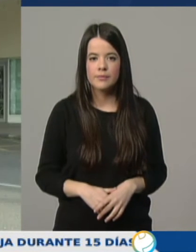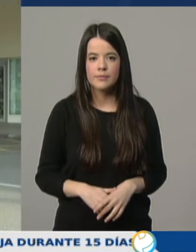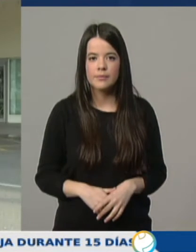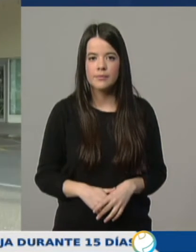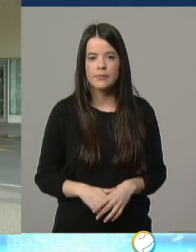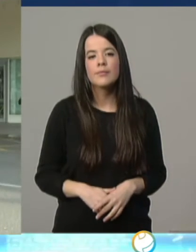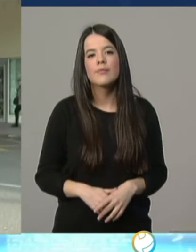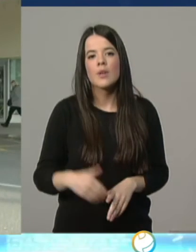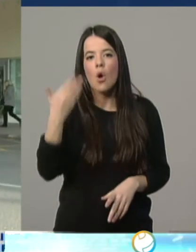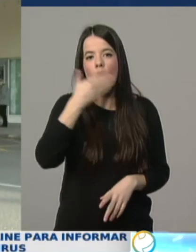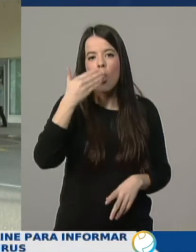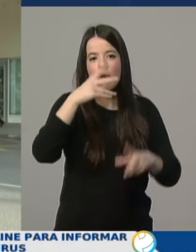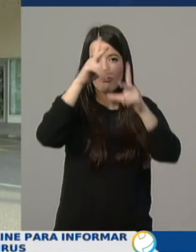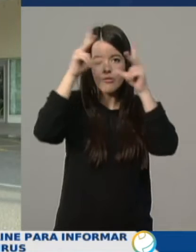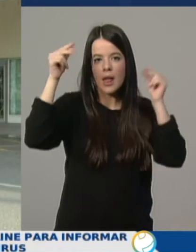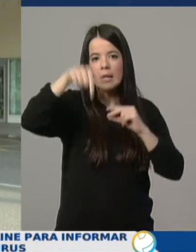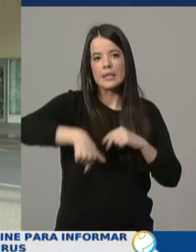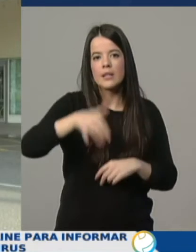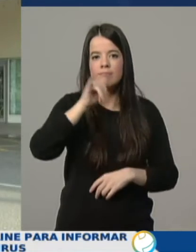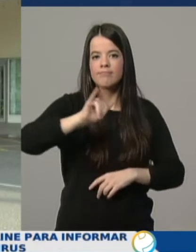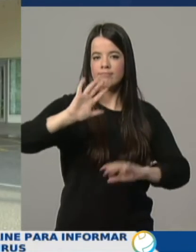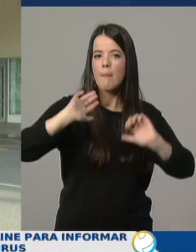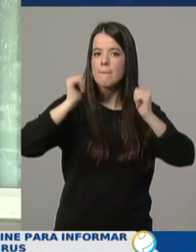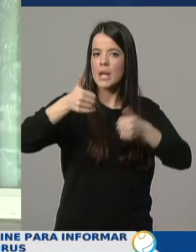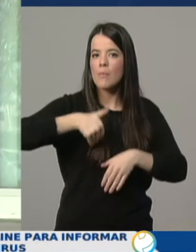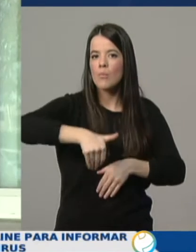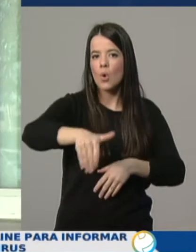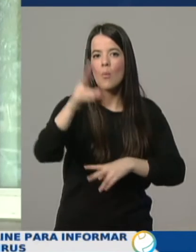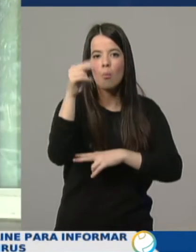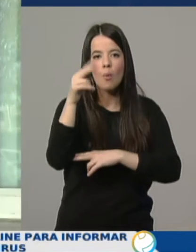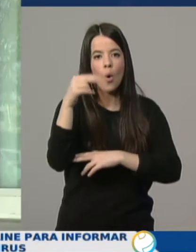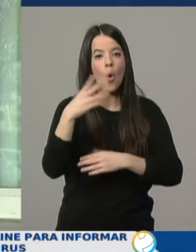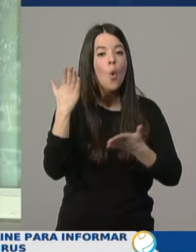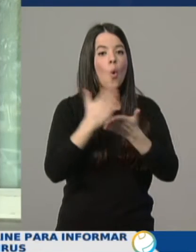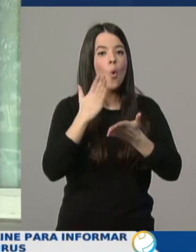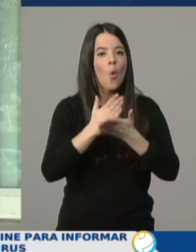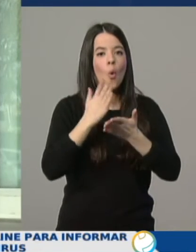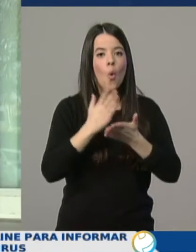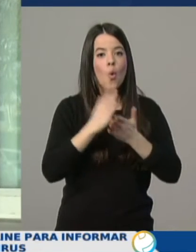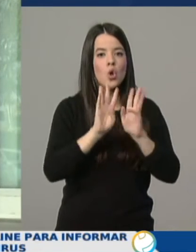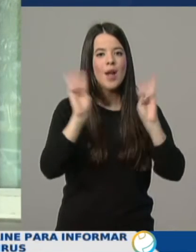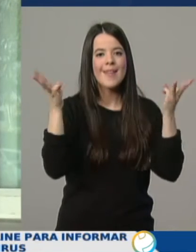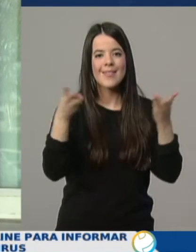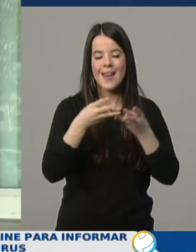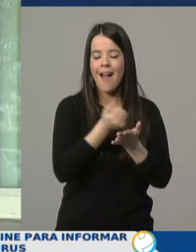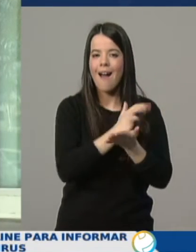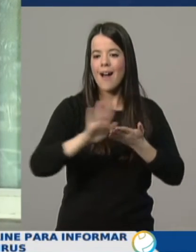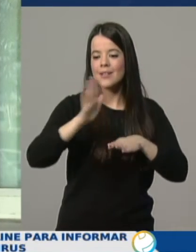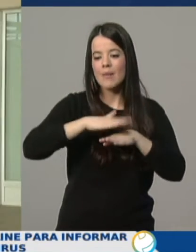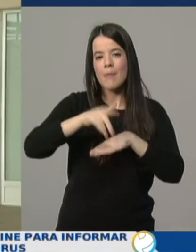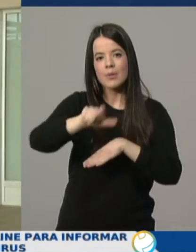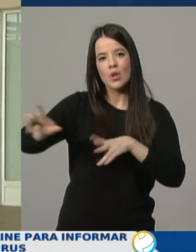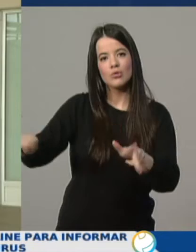El Colegio de Enfermería de La Rioja inicia este próximo viernes un curso online y gratuito dirigido a la ciudadanía,